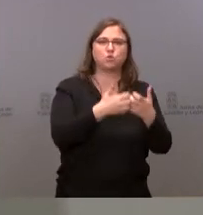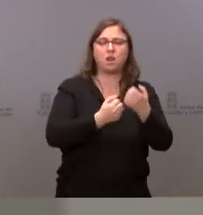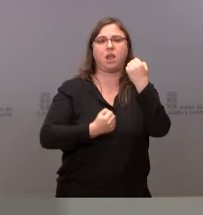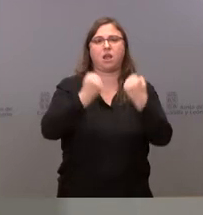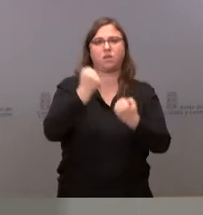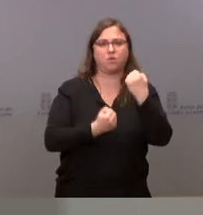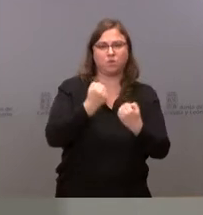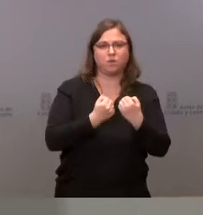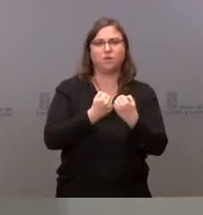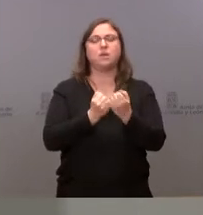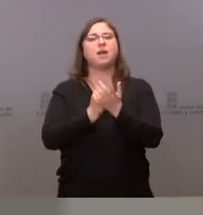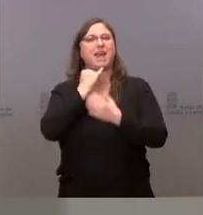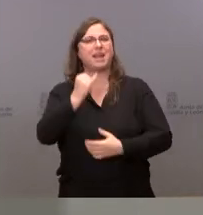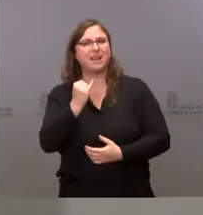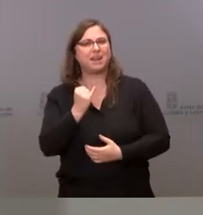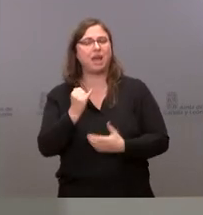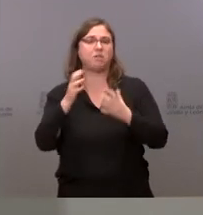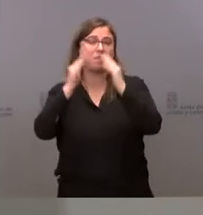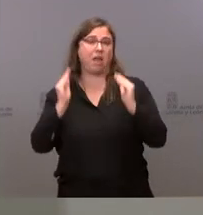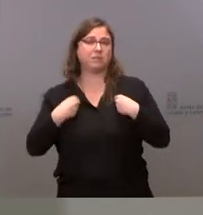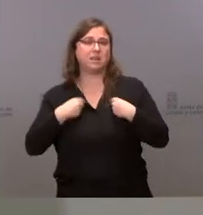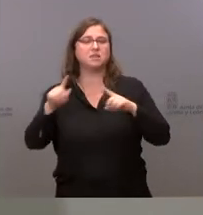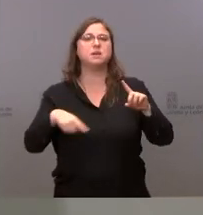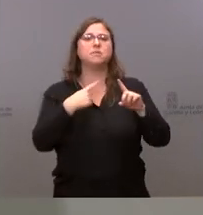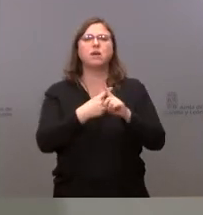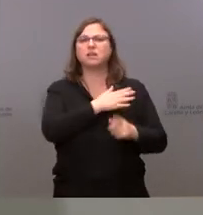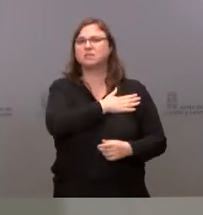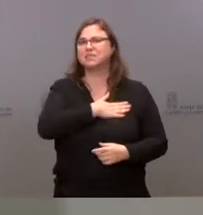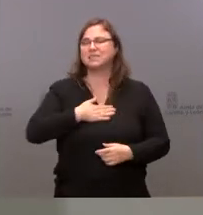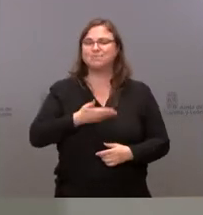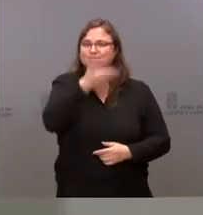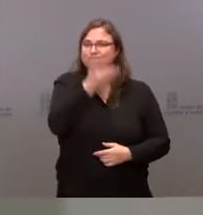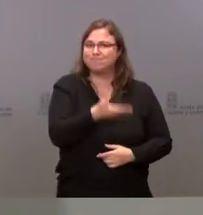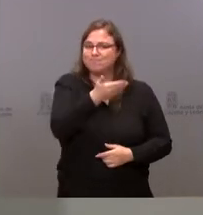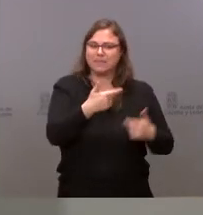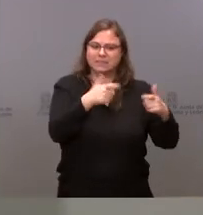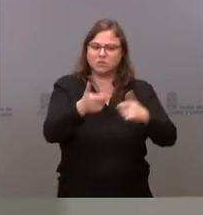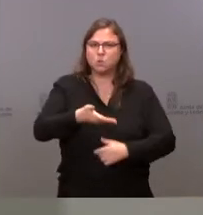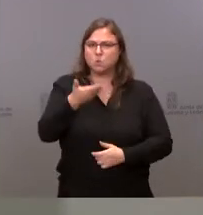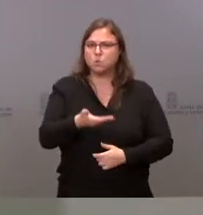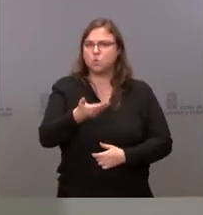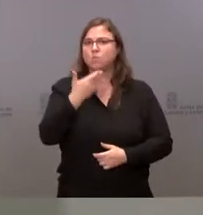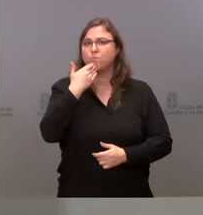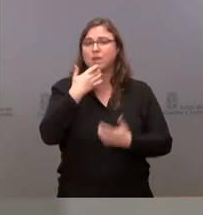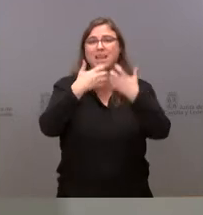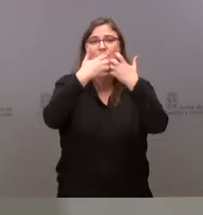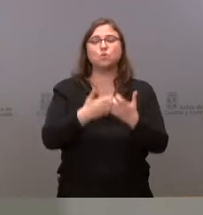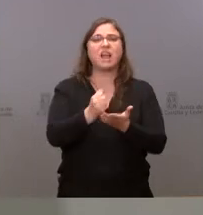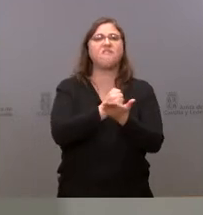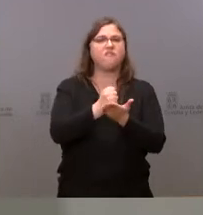la automoción, la agroalimentación, la energía, el hábitat, y también consideramos sectores con gran potencial de crecimiento, la industria